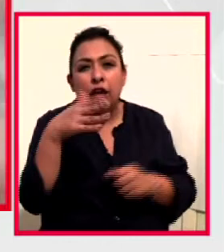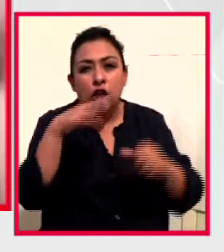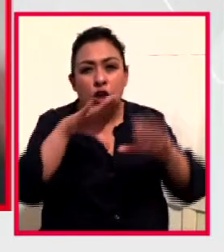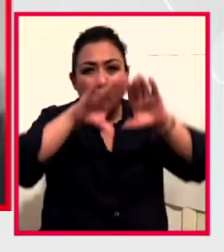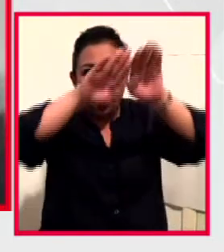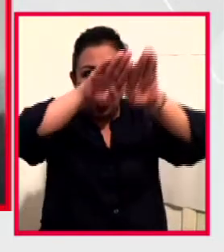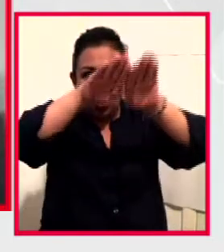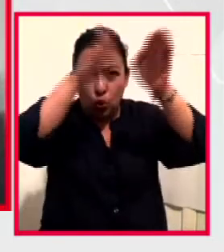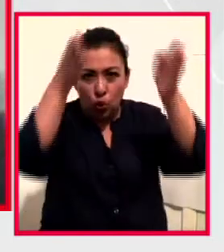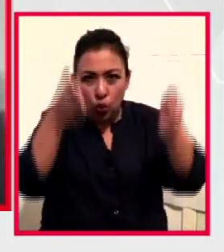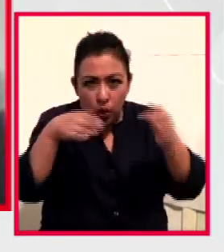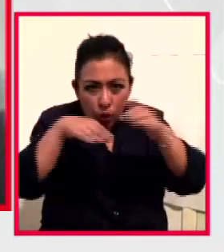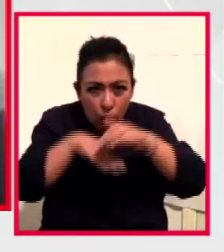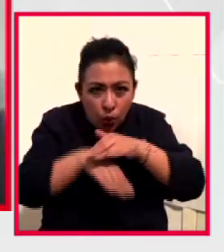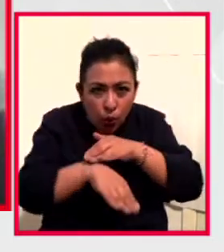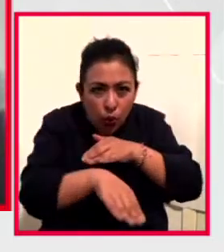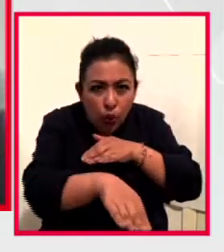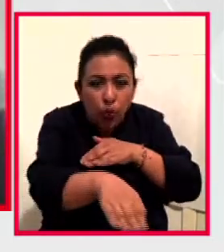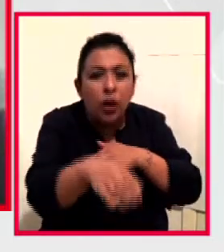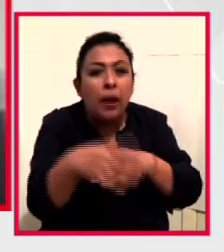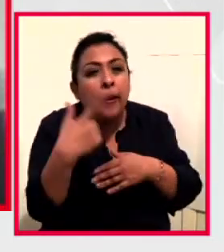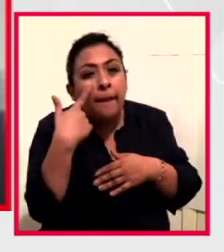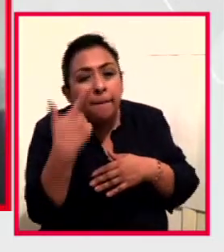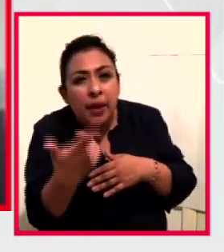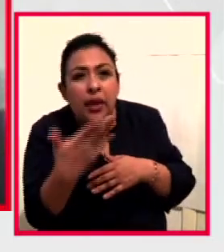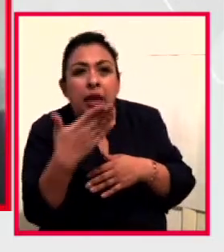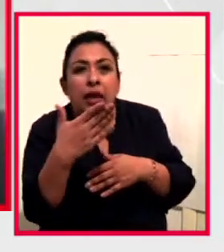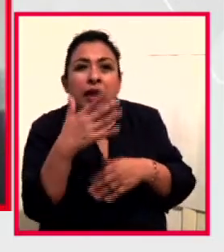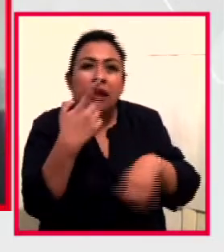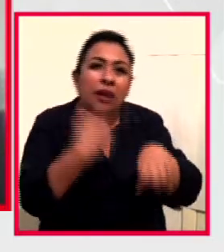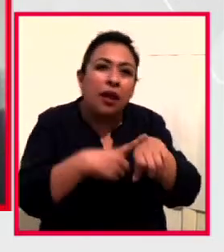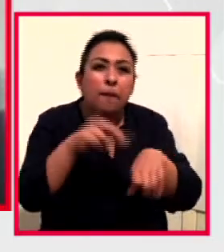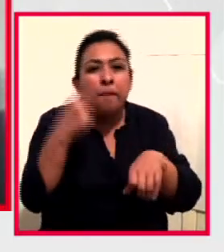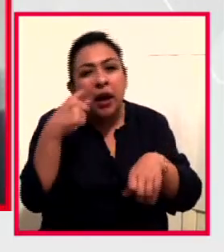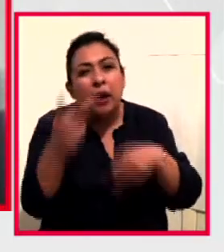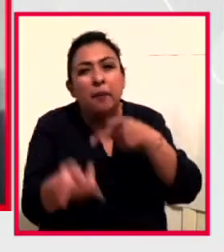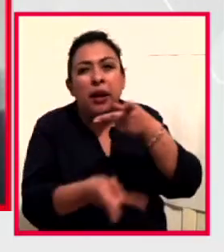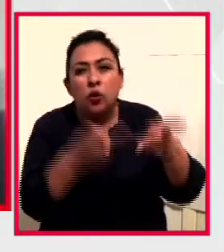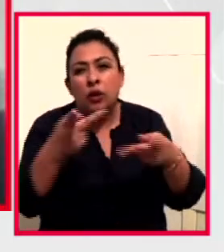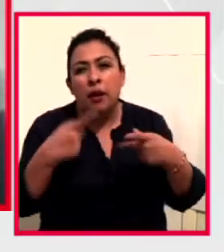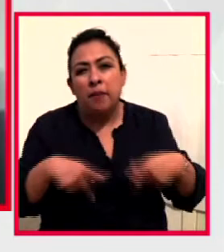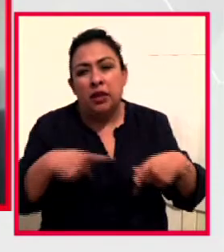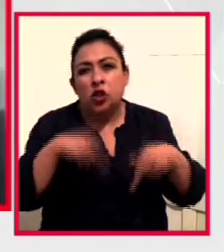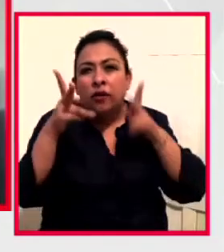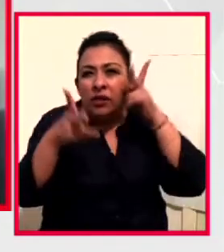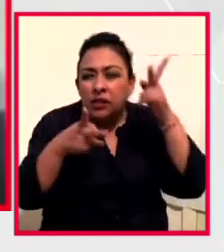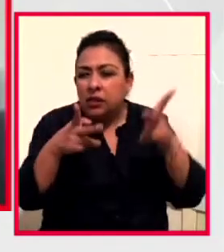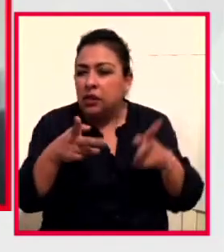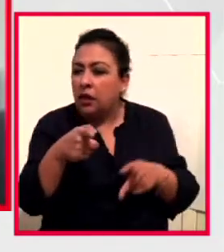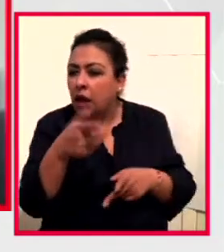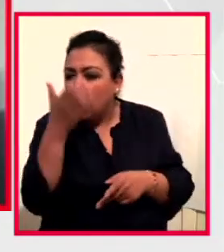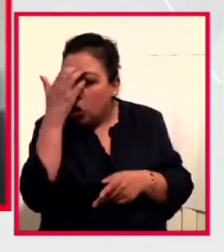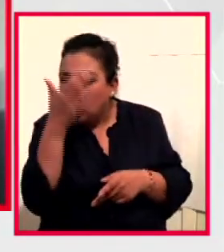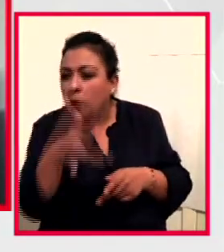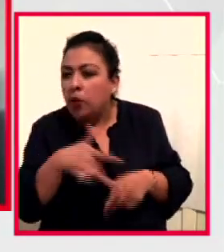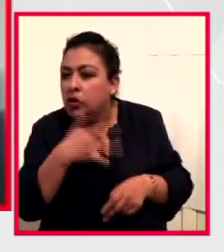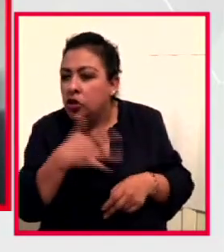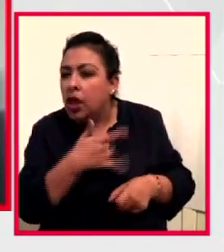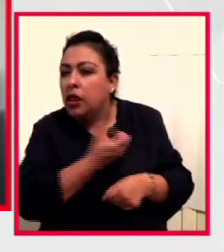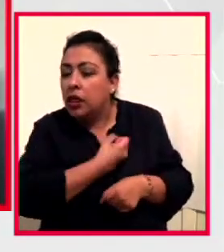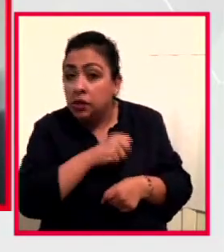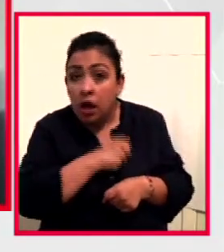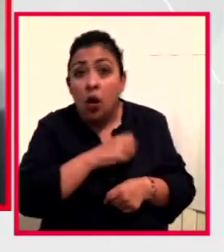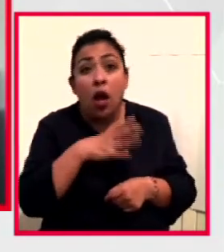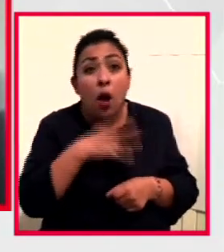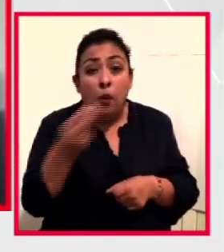que van a servir como filtros sanitarios para entrevistar a las personas que los visitan y conocer su estado de salud. Y hay muchísimas necesidades